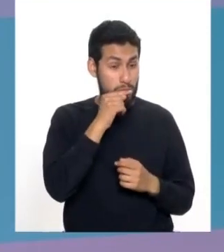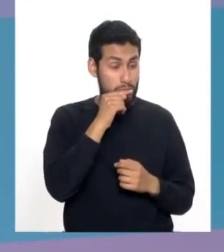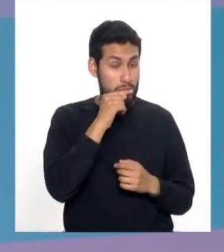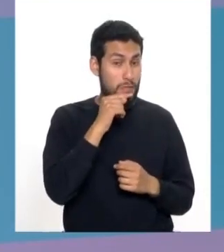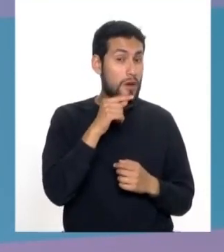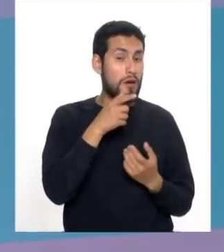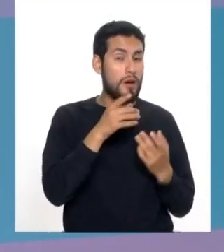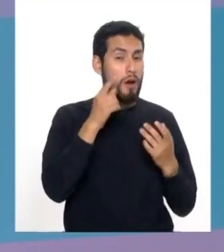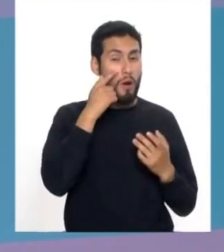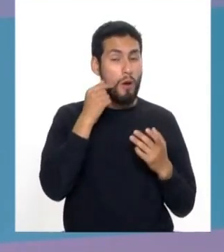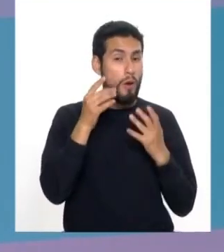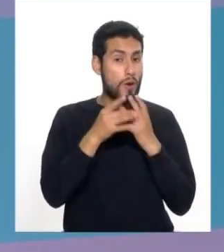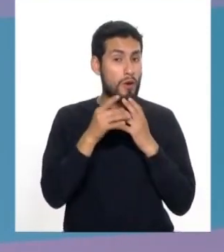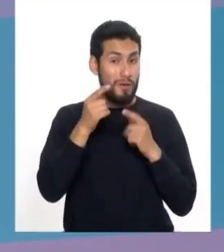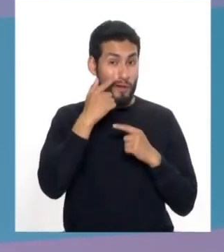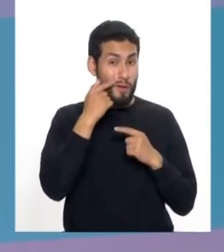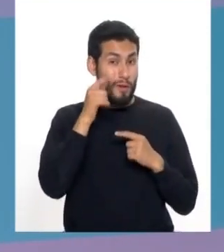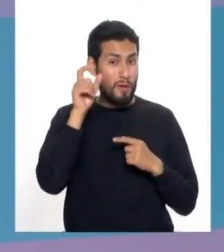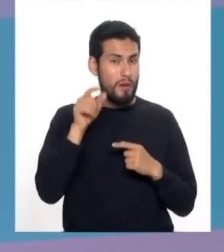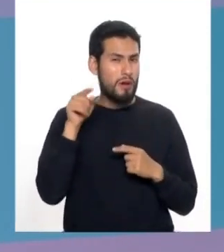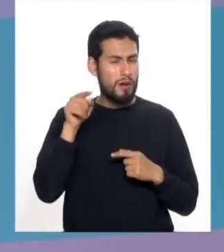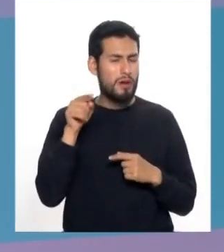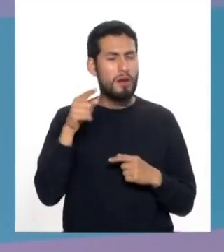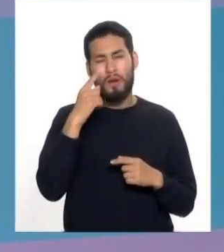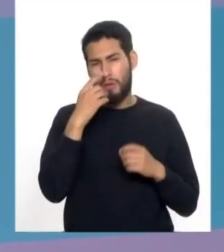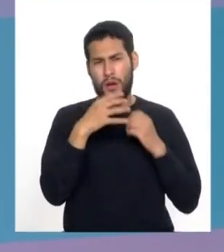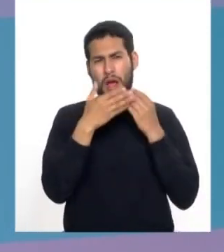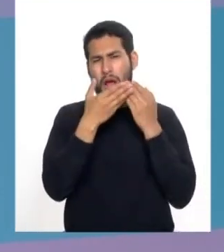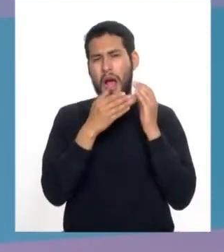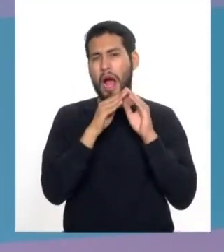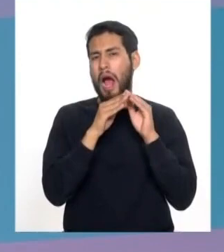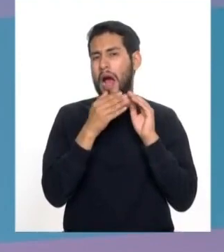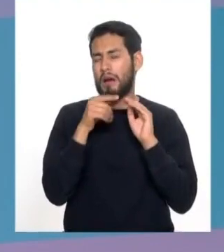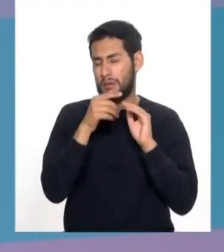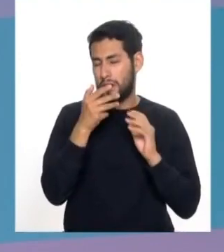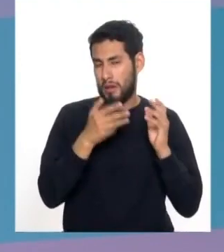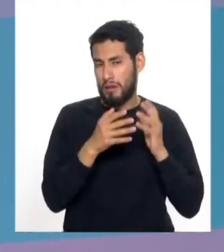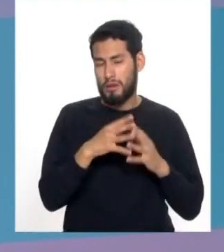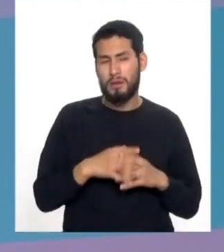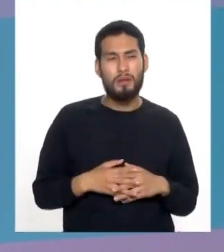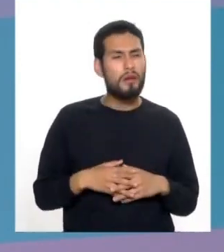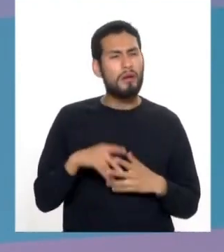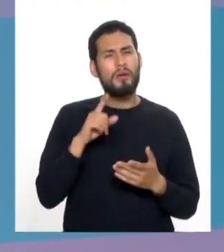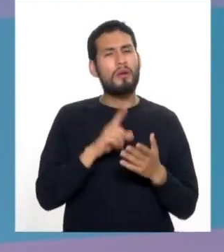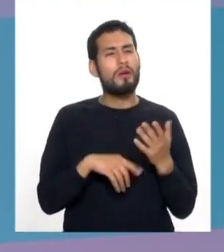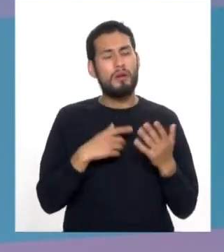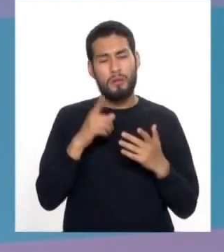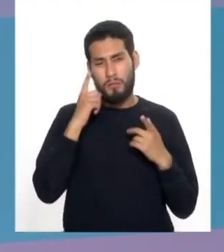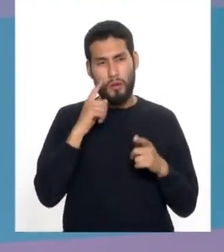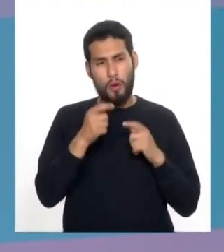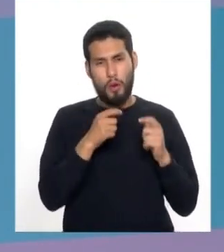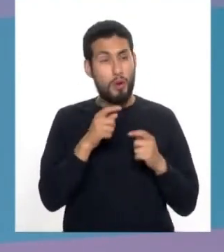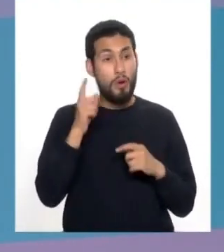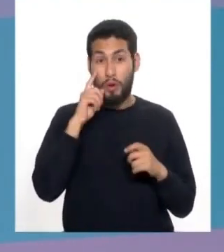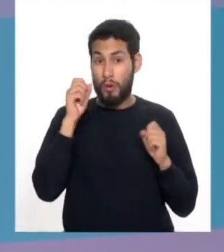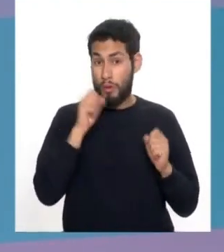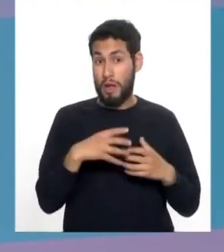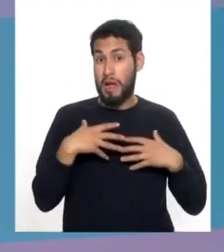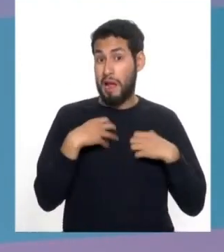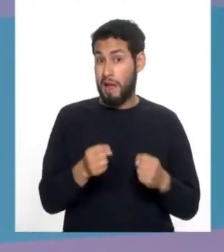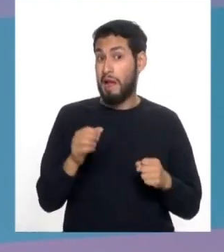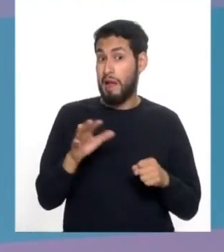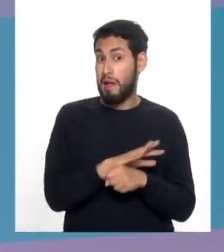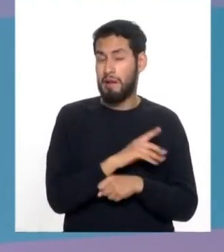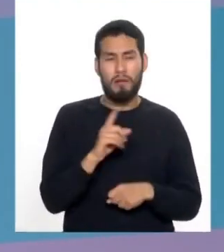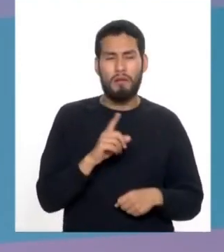ángulo abierto, que es justamente este tipo de glaucoma que se trata de esta manera. Es para controlar, no es para curar. El